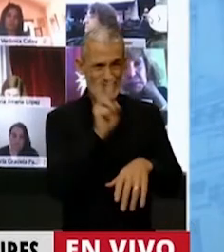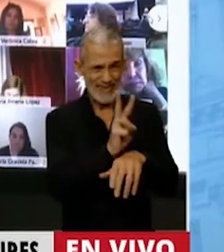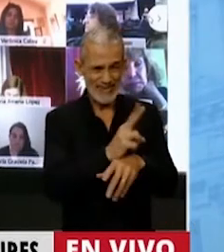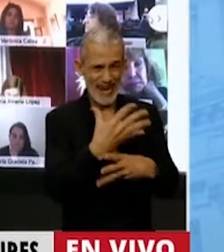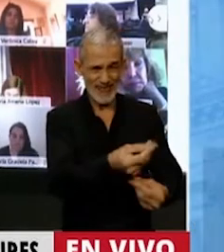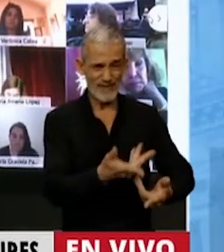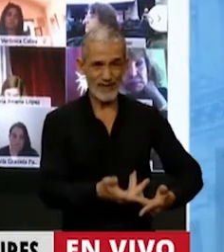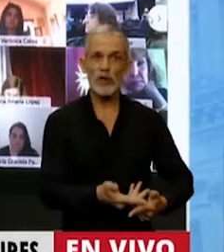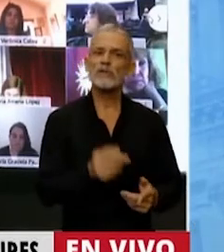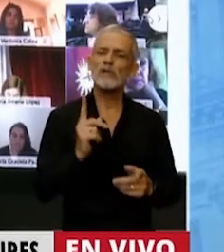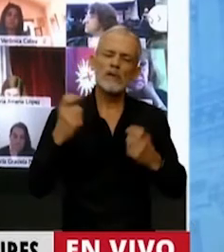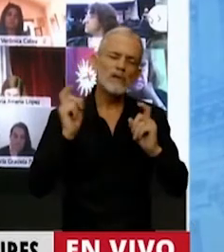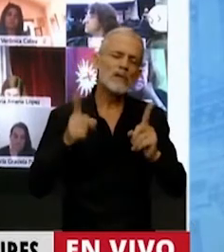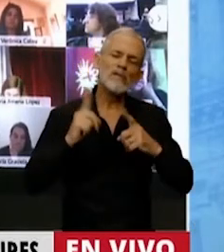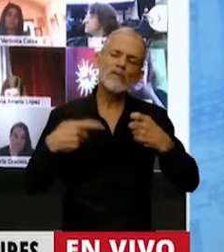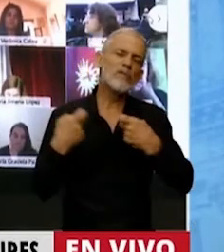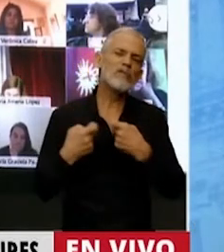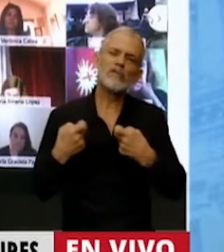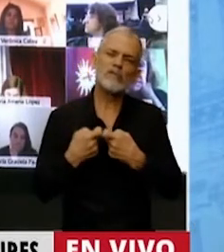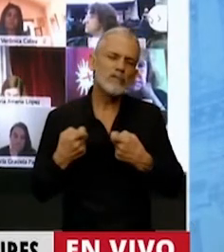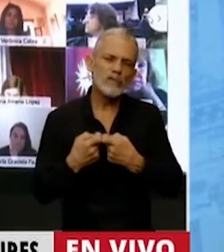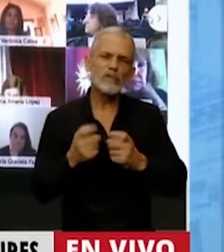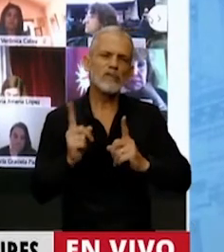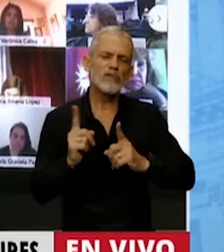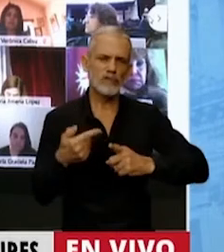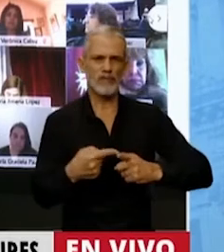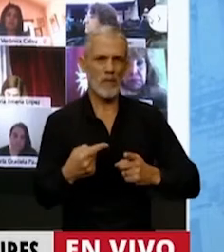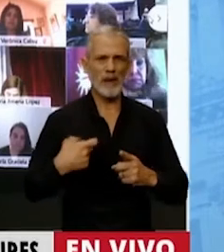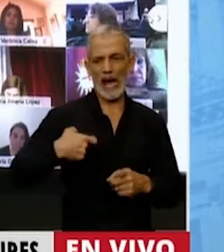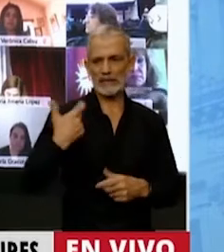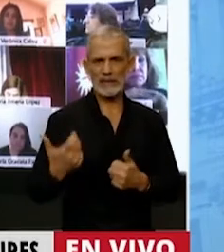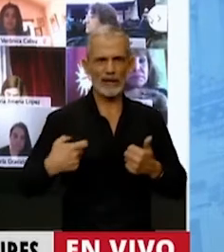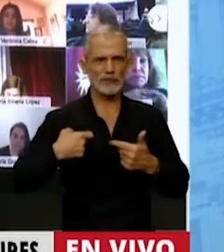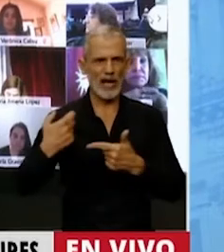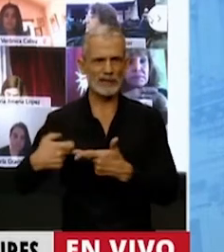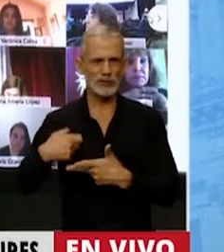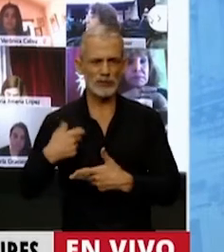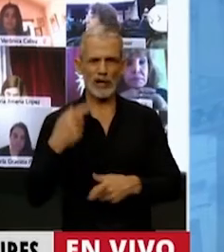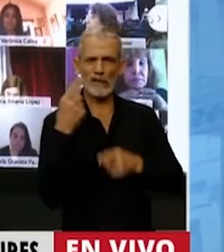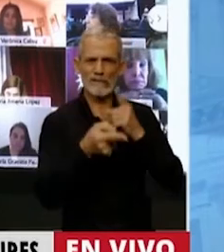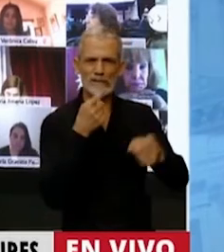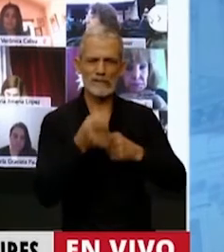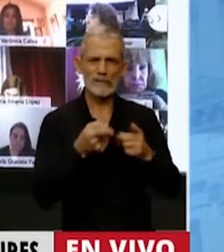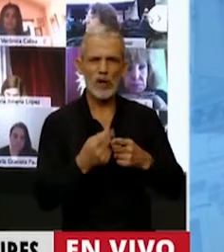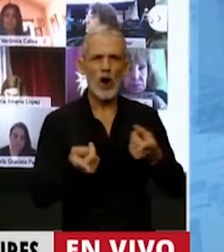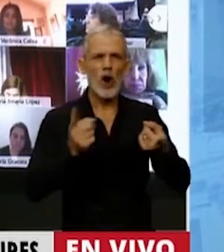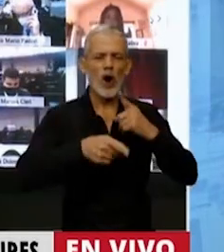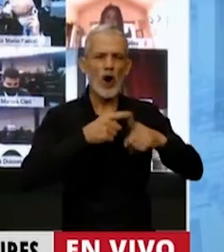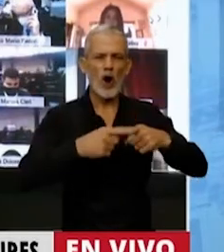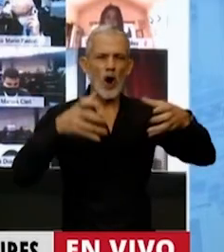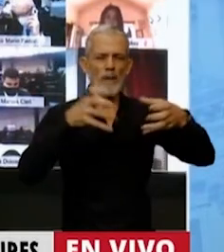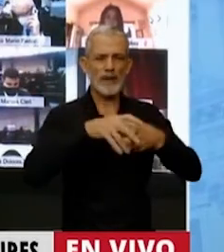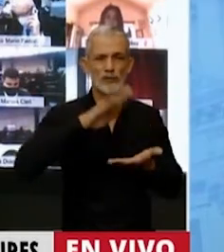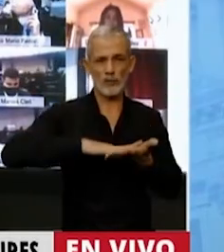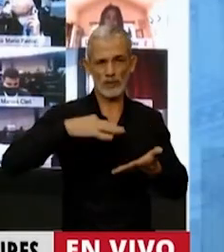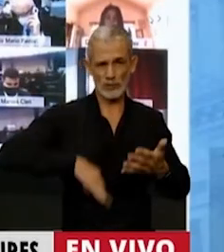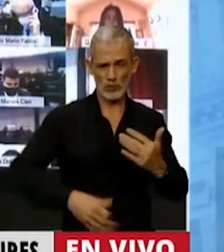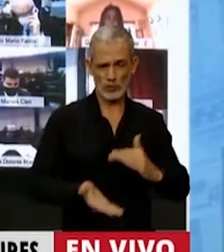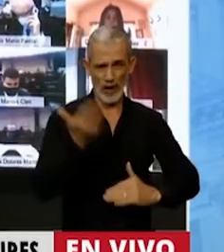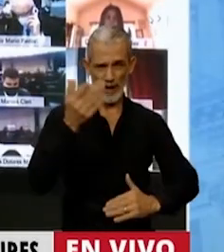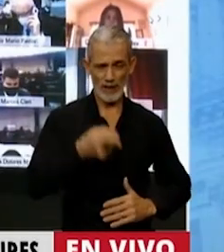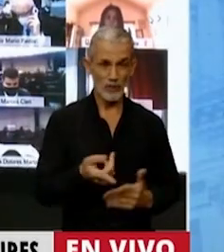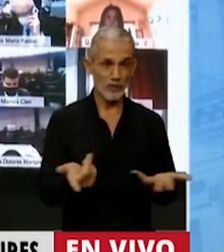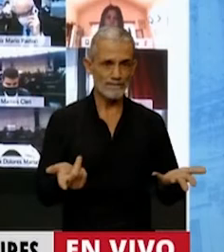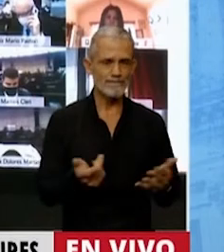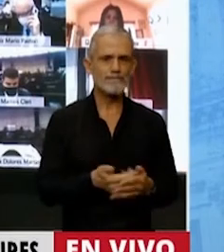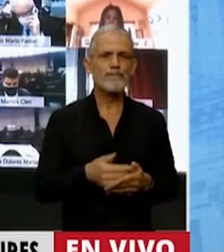siguen asociados a toda esa burocracia sindical para seguir atacando los convenios colectivos de trabajo. No nos vamos a olvidar